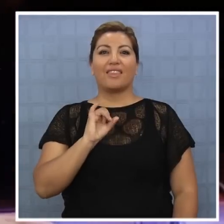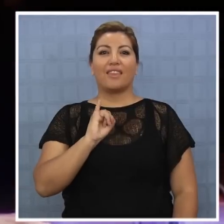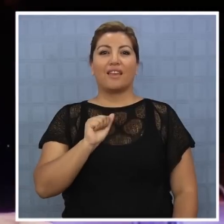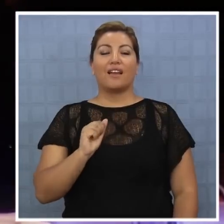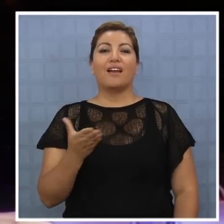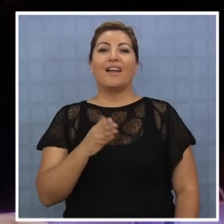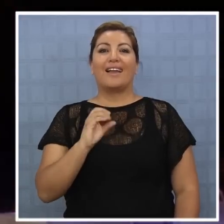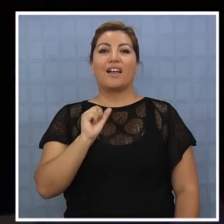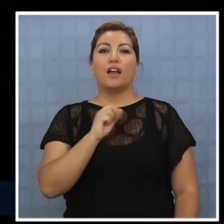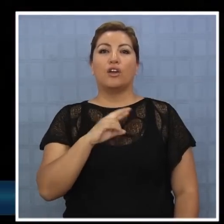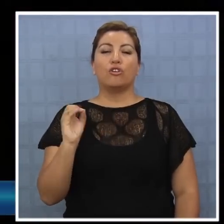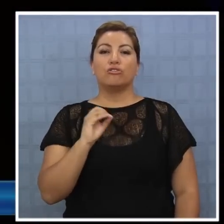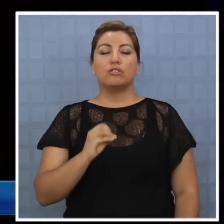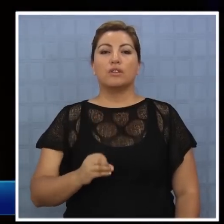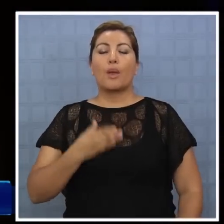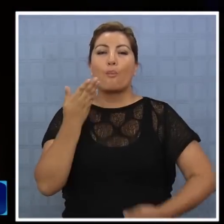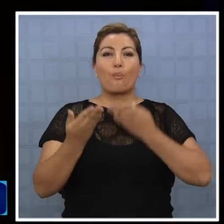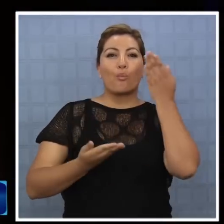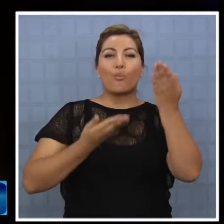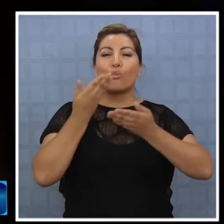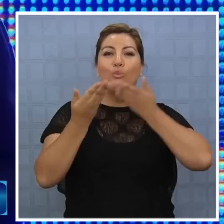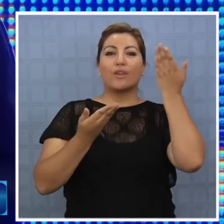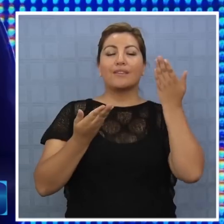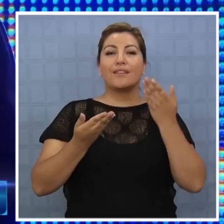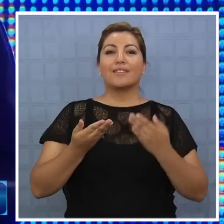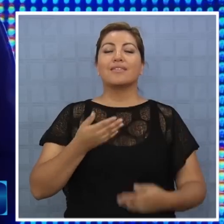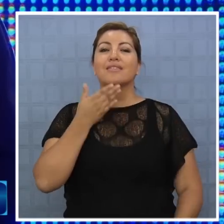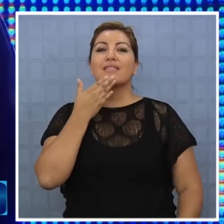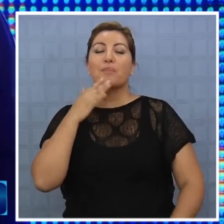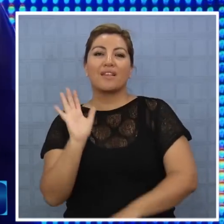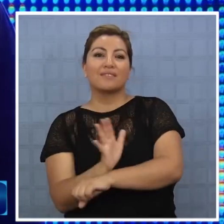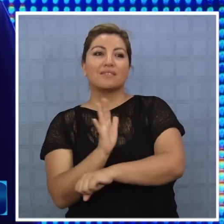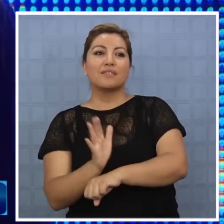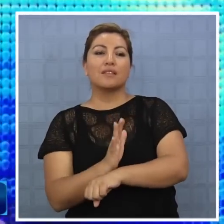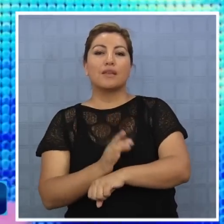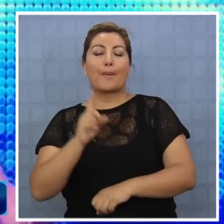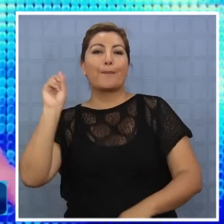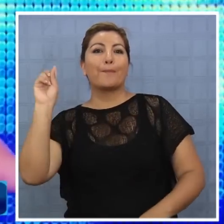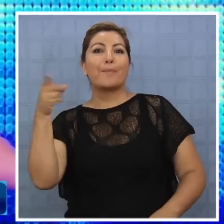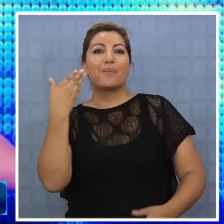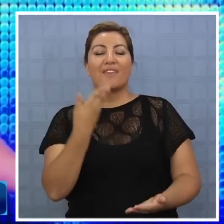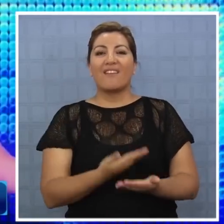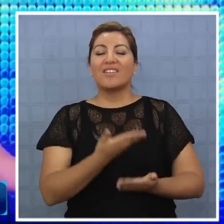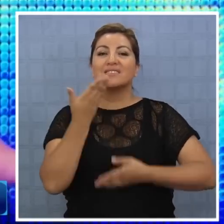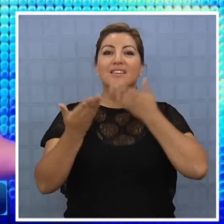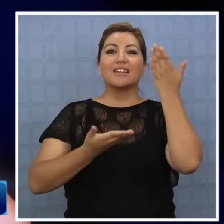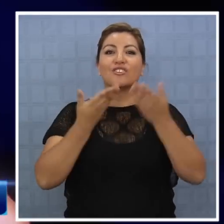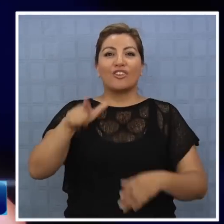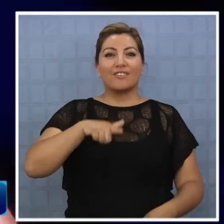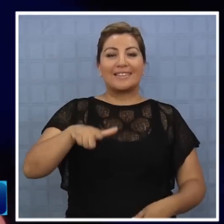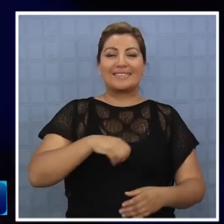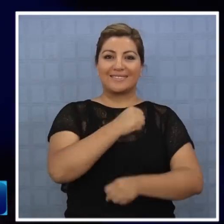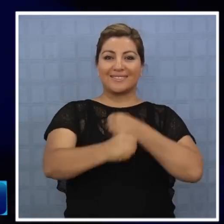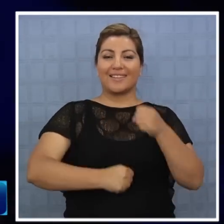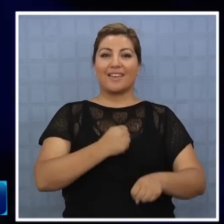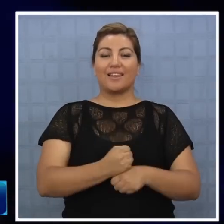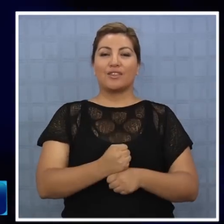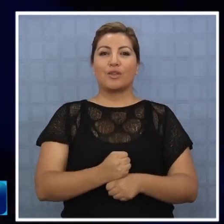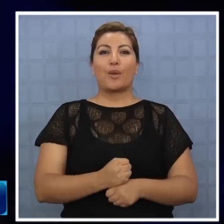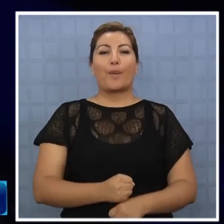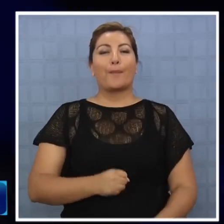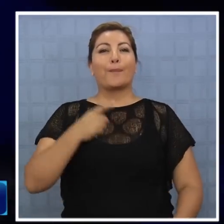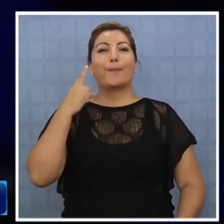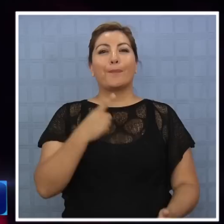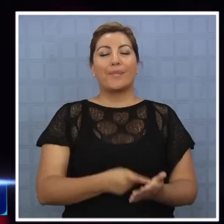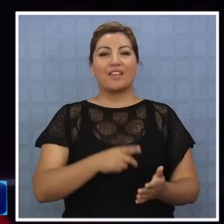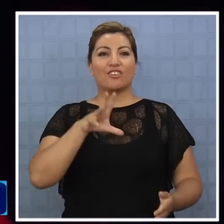Nidia Caro ha realizado una extensa carrera como cantante y actriz, grabó su primer tema a los 17 años y